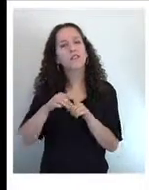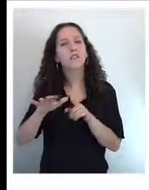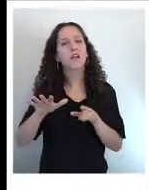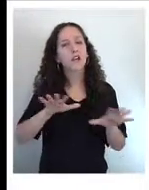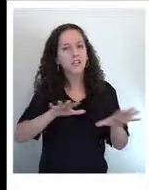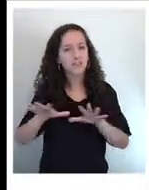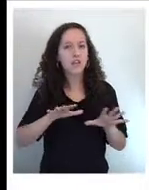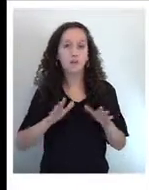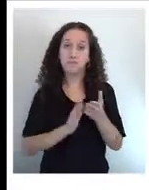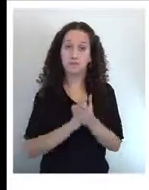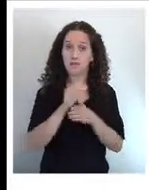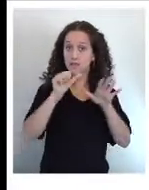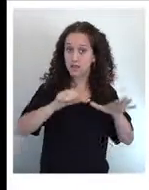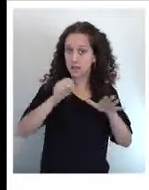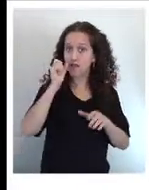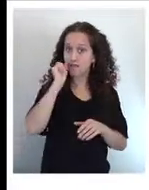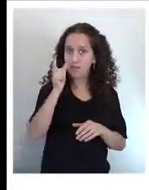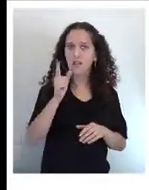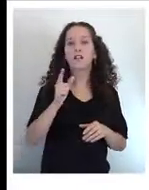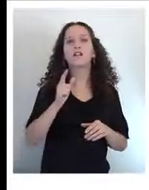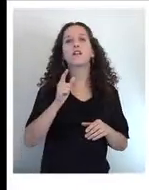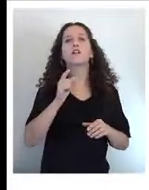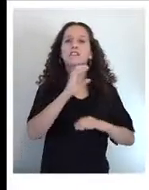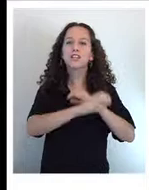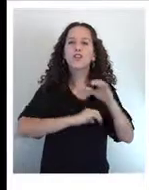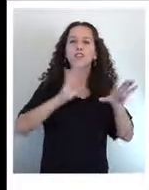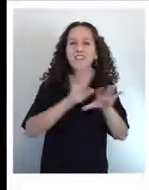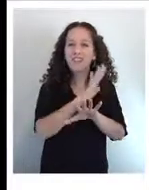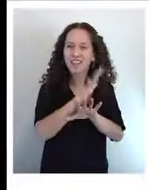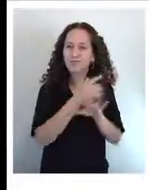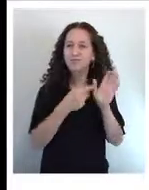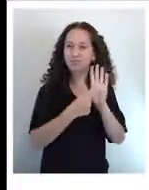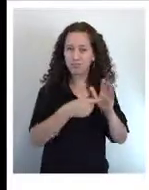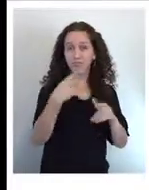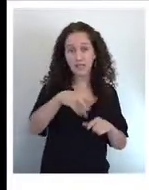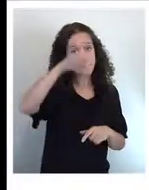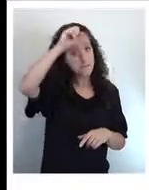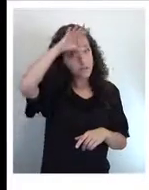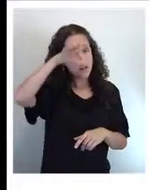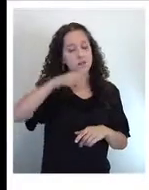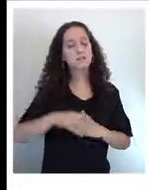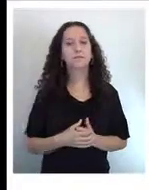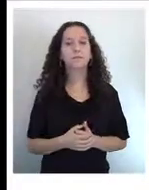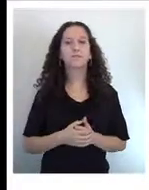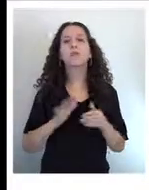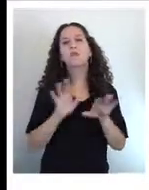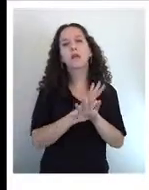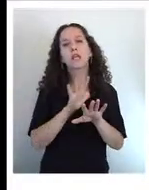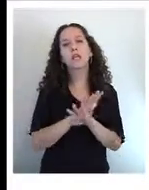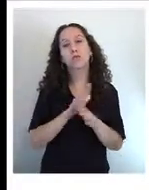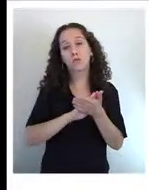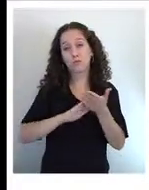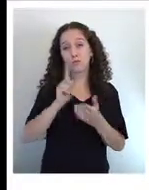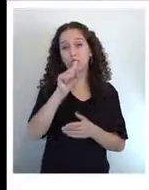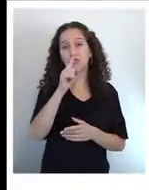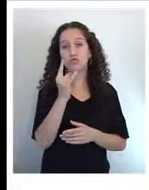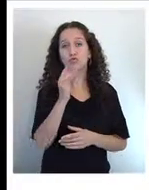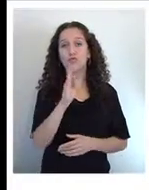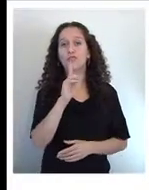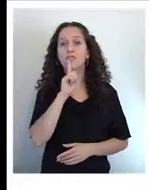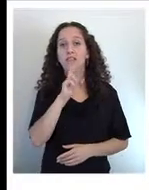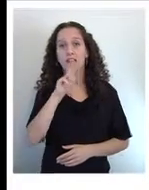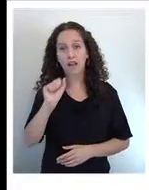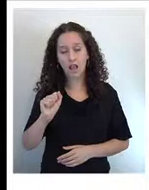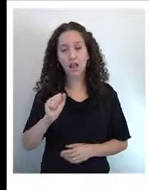de abril con un ciclo de cine minero que exhibe cintas como Subterra, Billy Elliot y documentales lotinos.